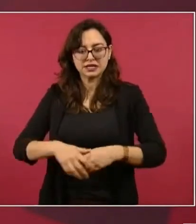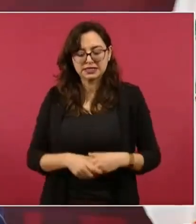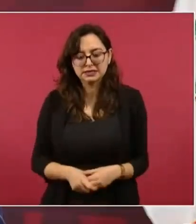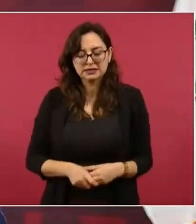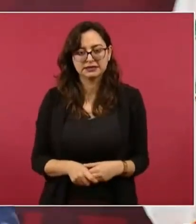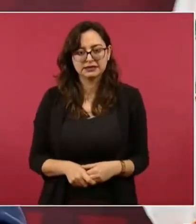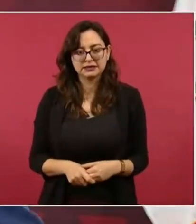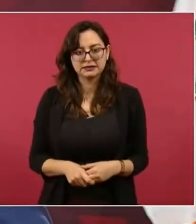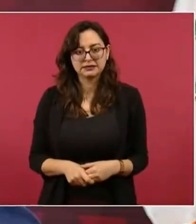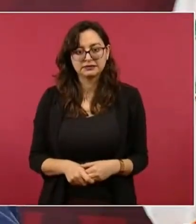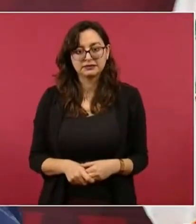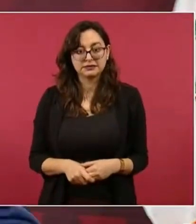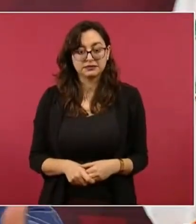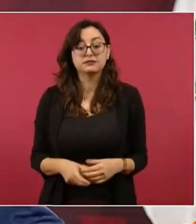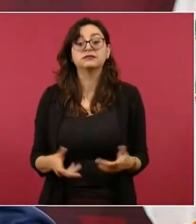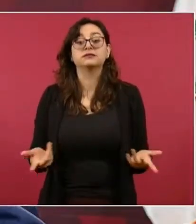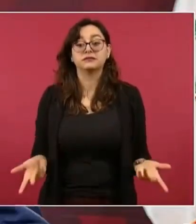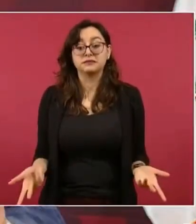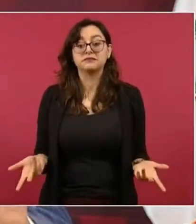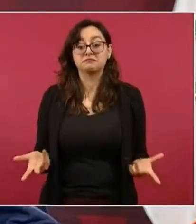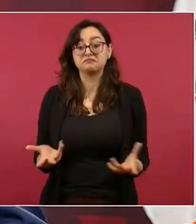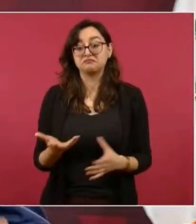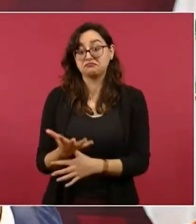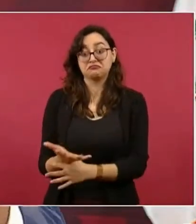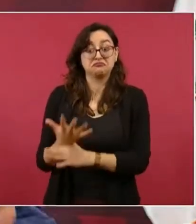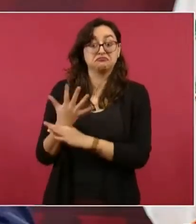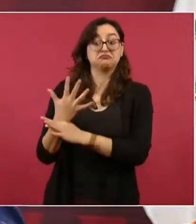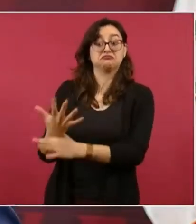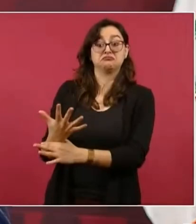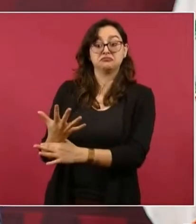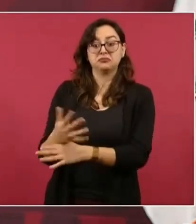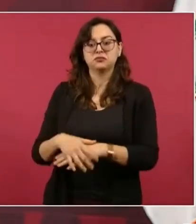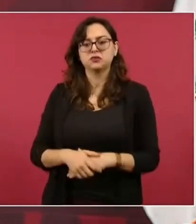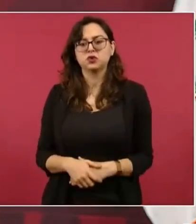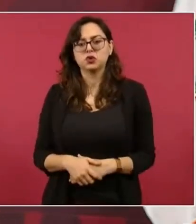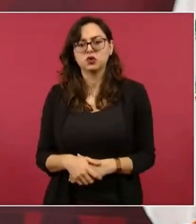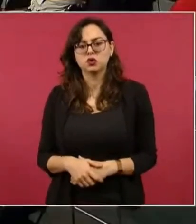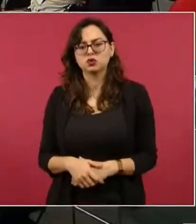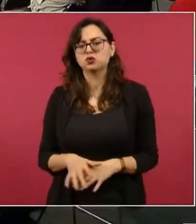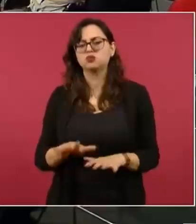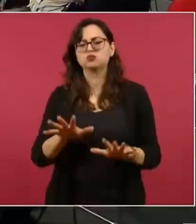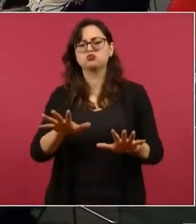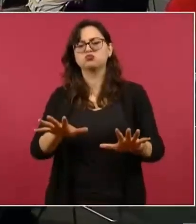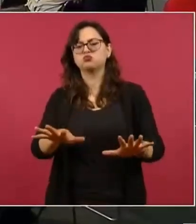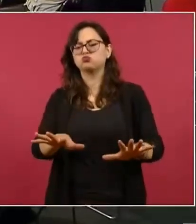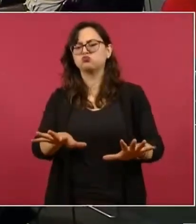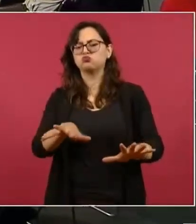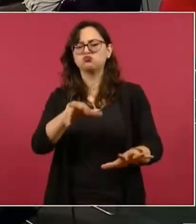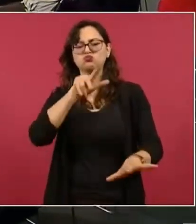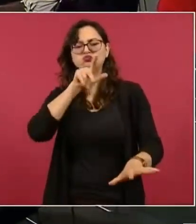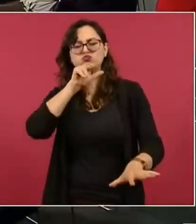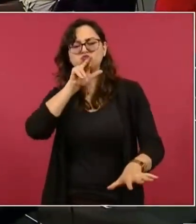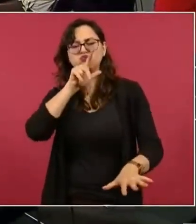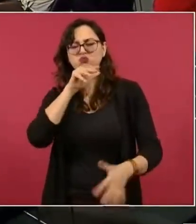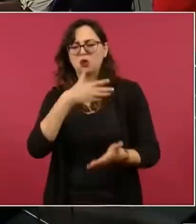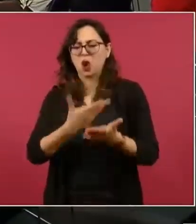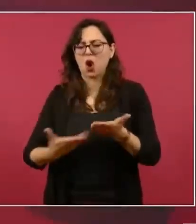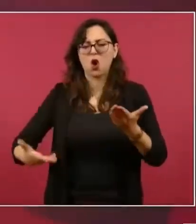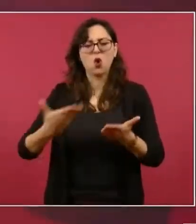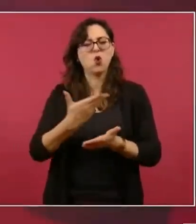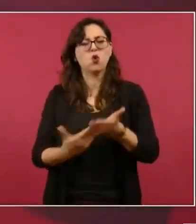y empiezan a decir que si incrementar la producción petrolera